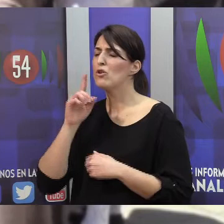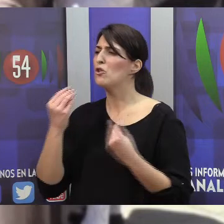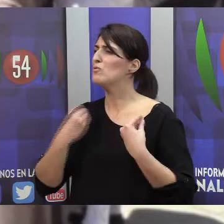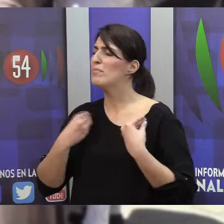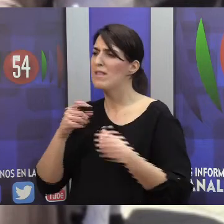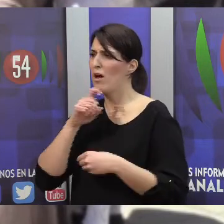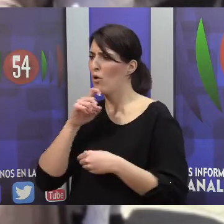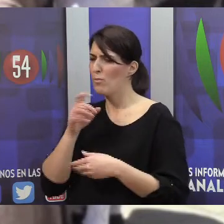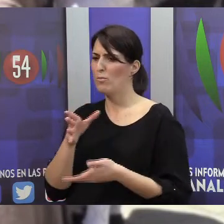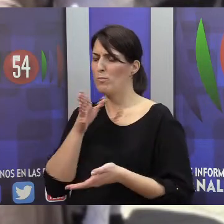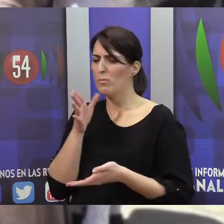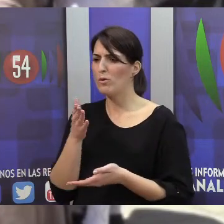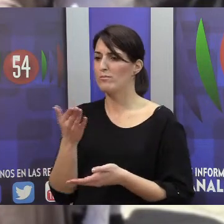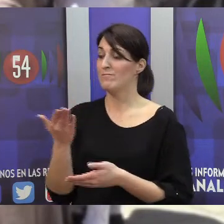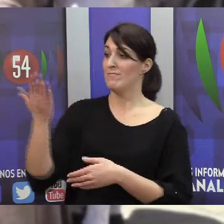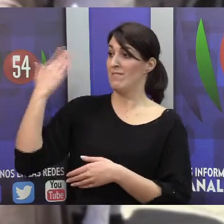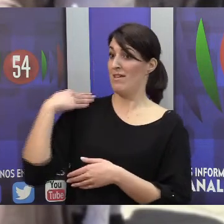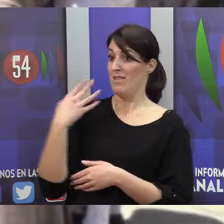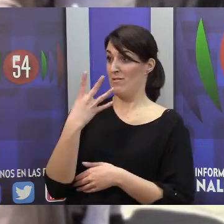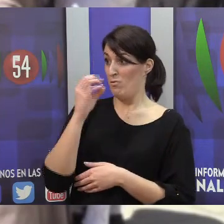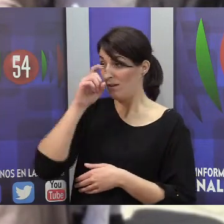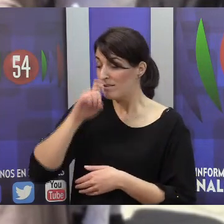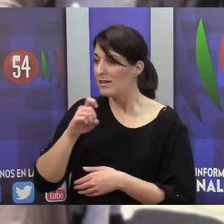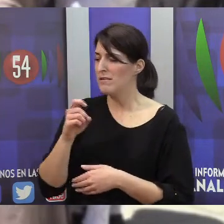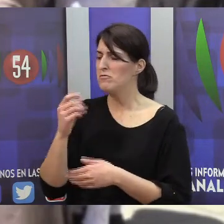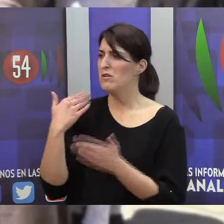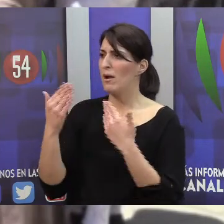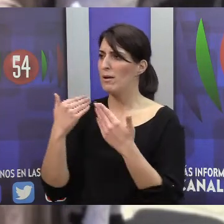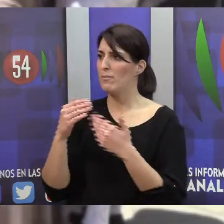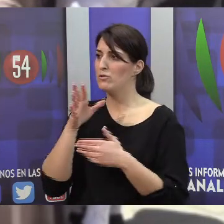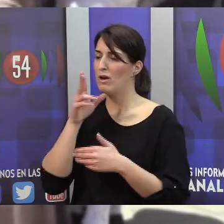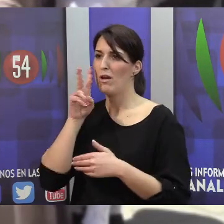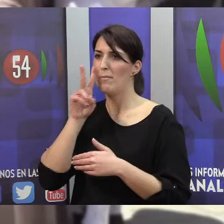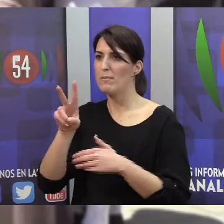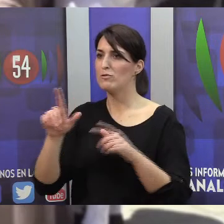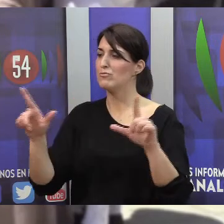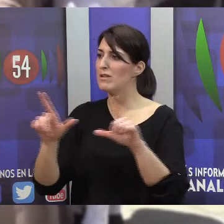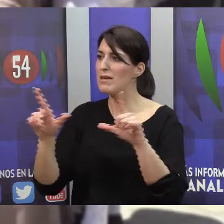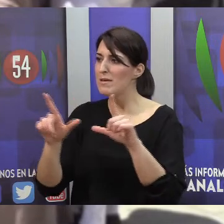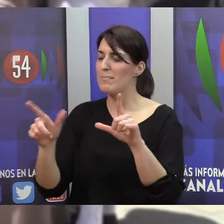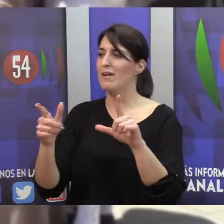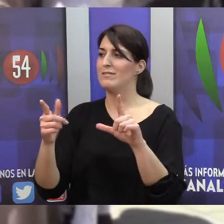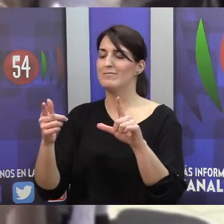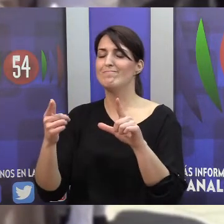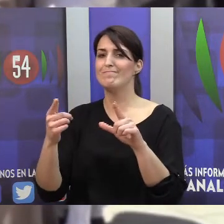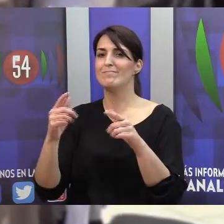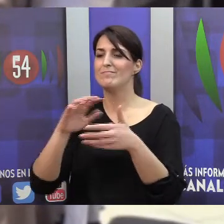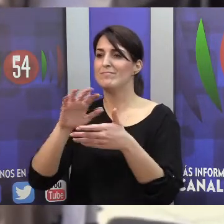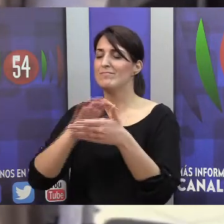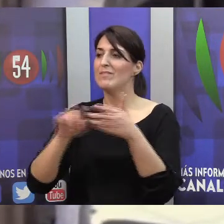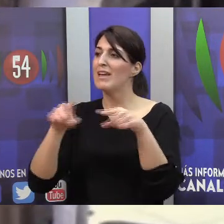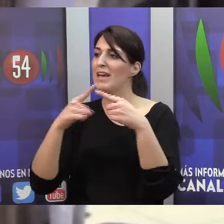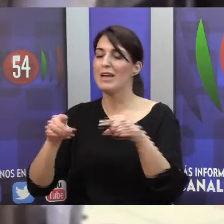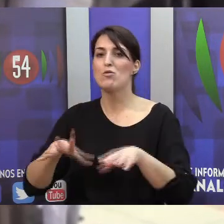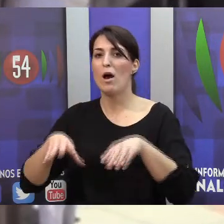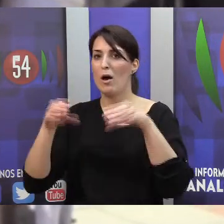Luis? Porque hablábamos de cómo era hace 40 años, estamos viendo algunas imágenes de precisamente esa interpretación de Linda Burgos en el Arco